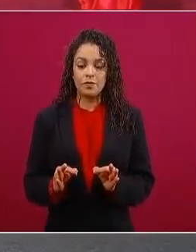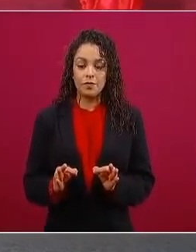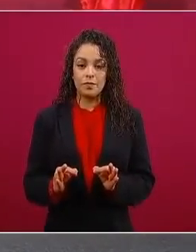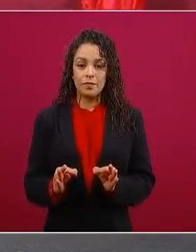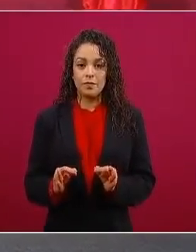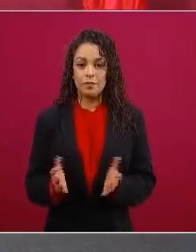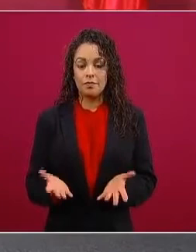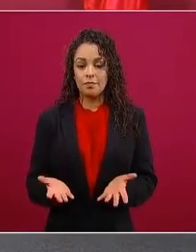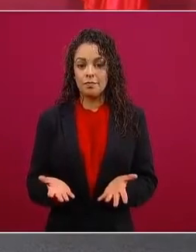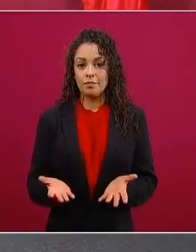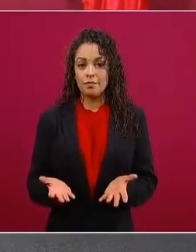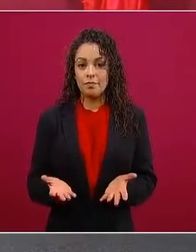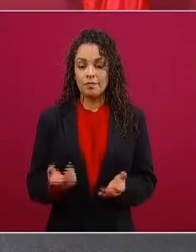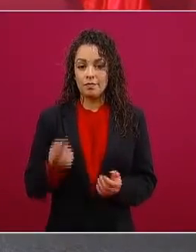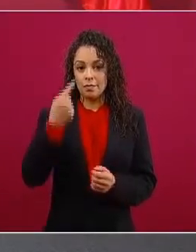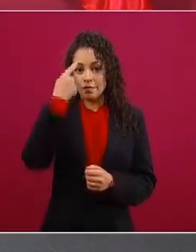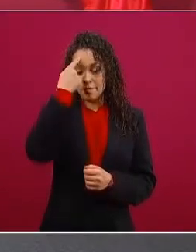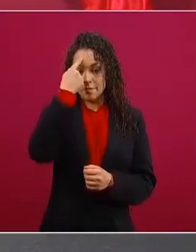antipopulares